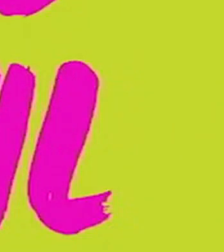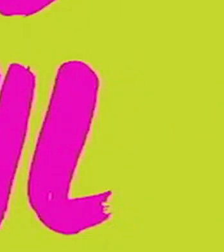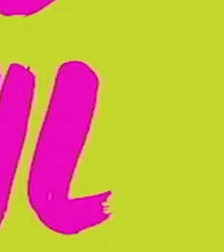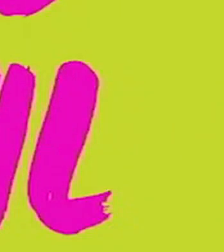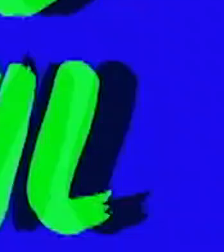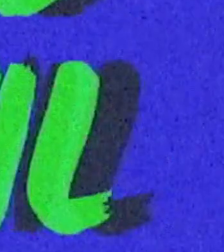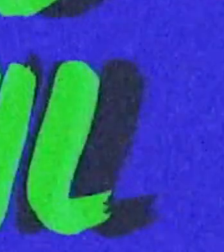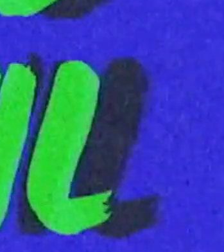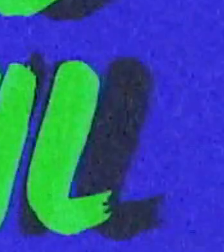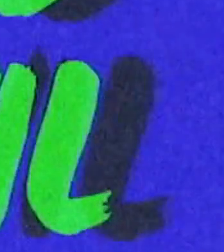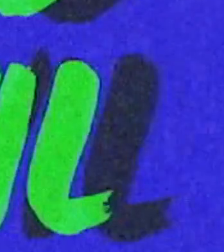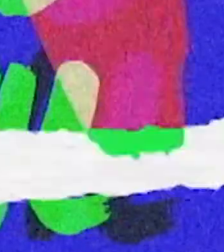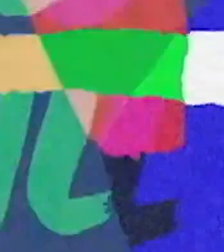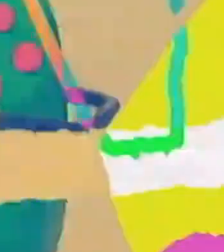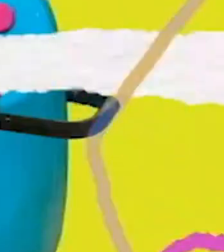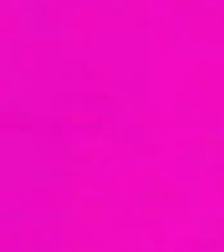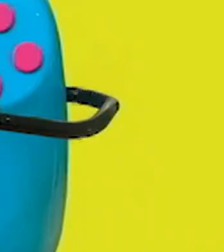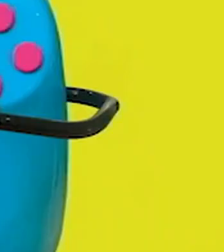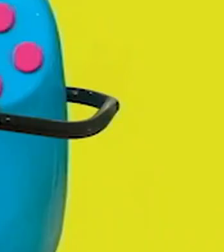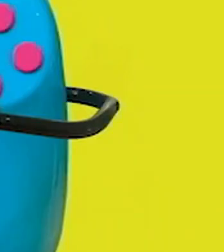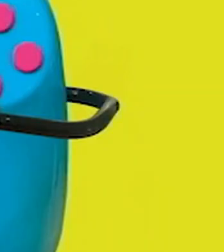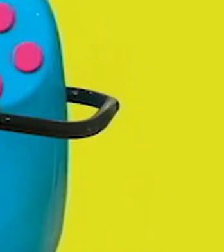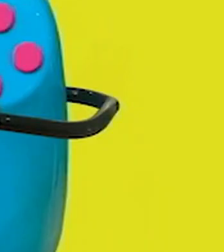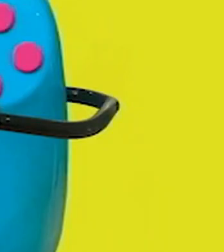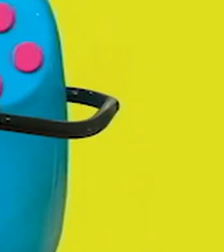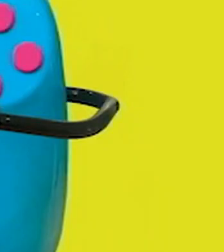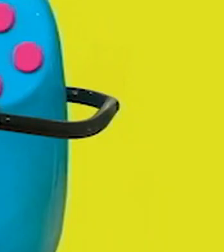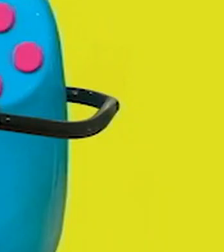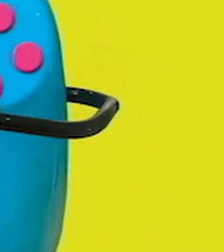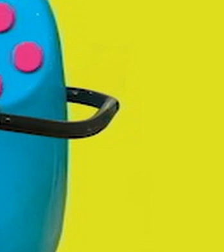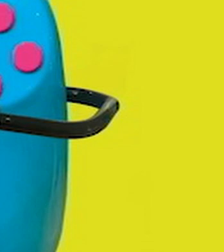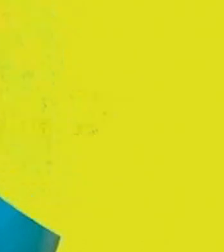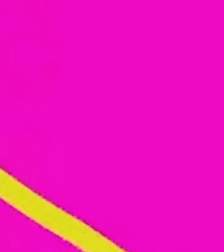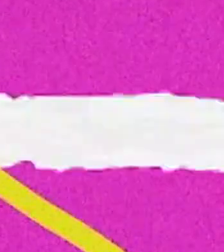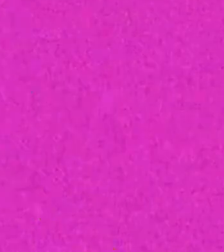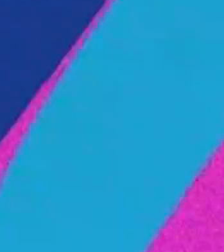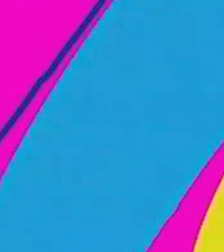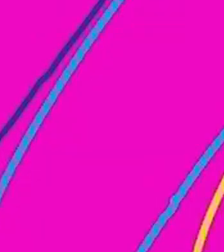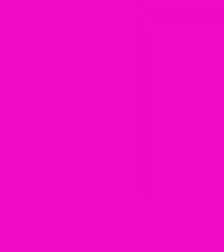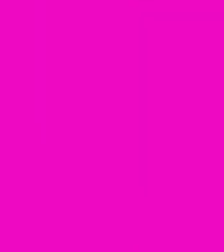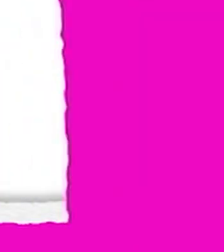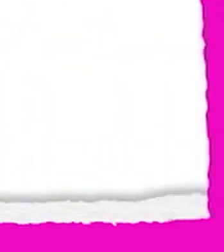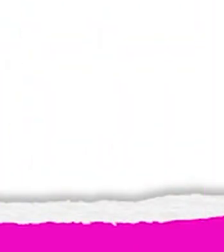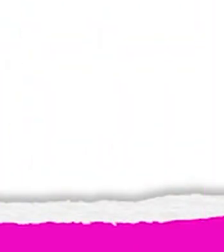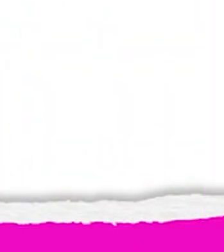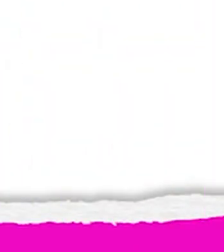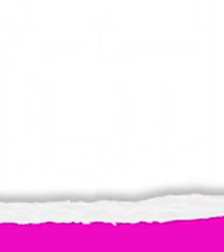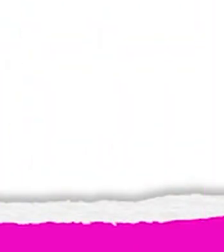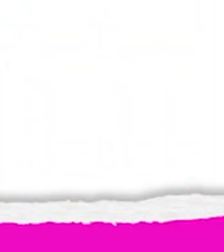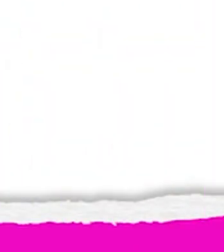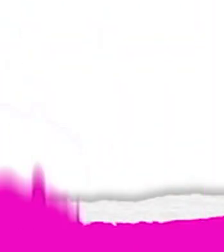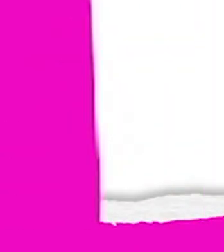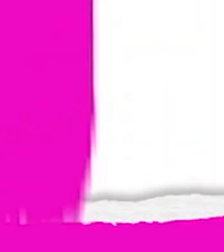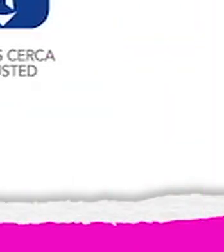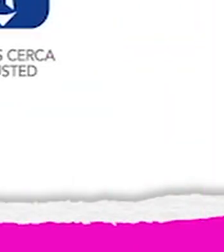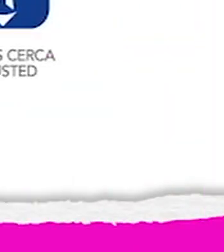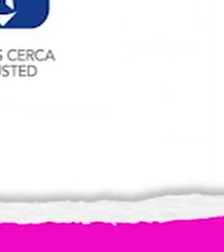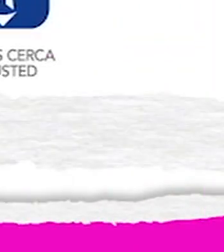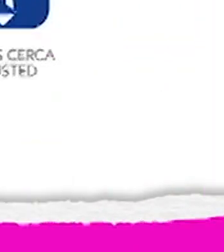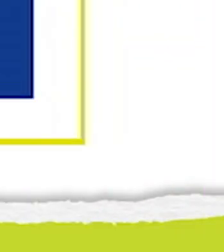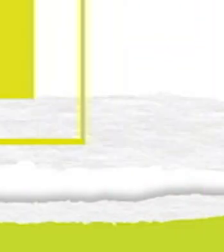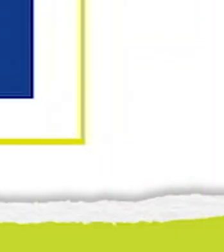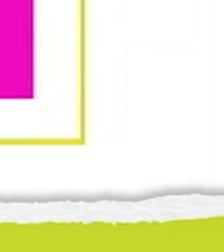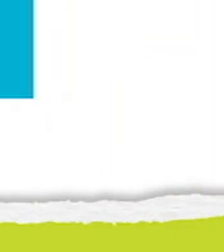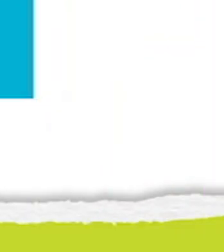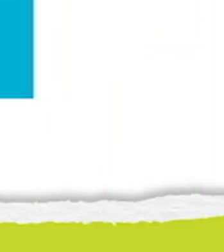hacer transferencias por BNS en Pemóvil y la oportunidad de ahorrar para lo que más te gusta. Abrilla tu cuenta en nuestra página o en la app BN